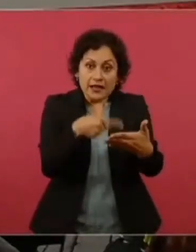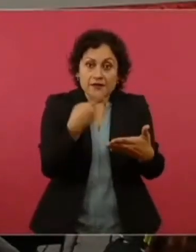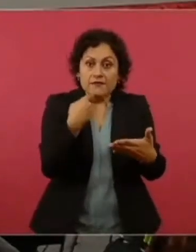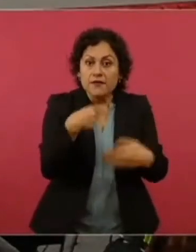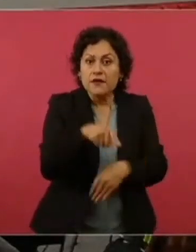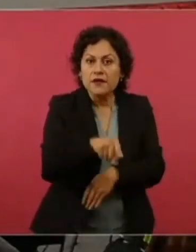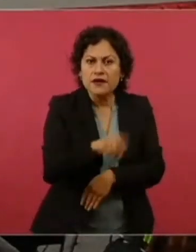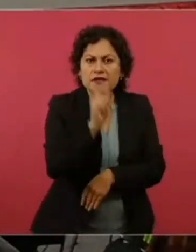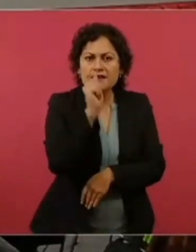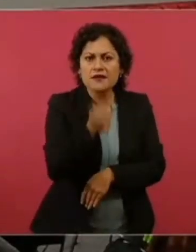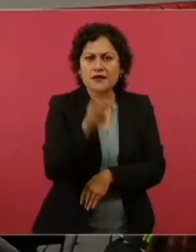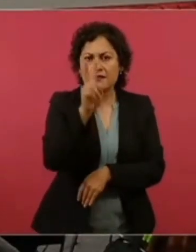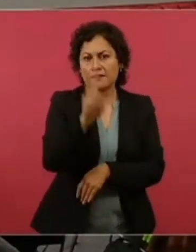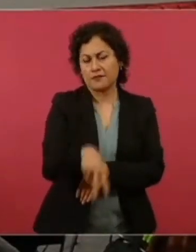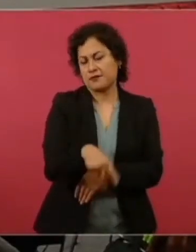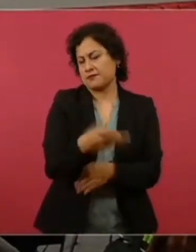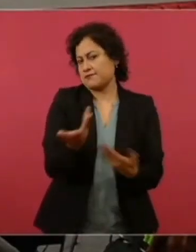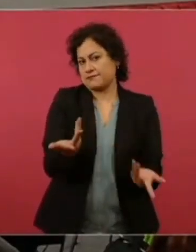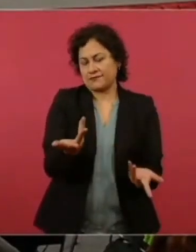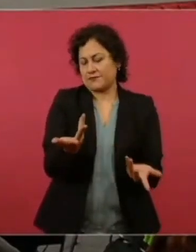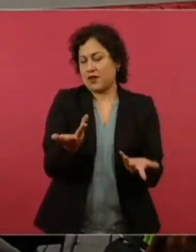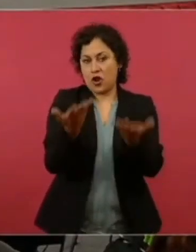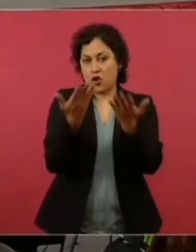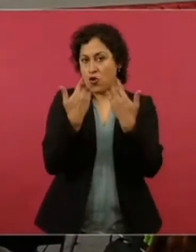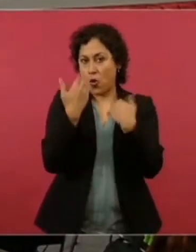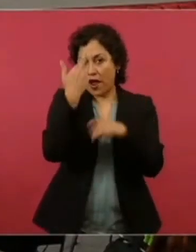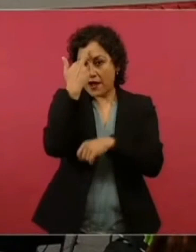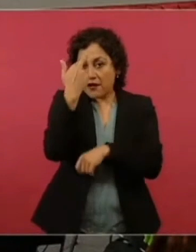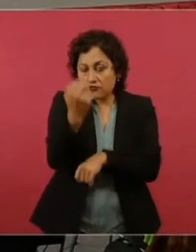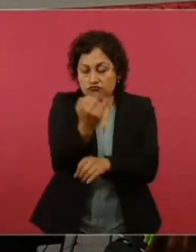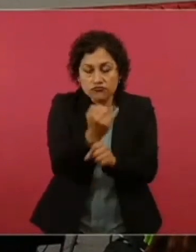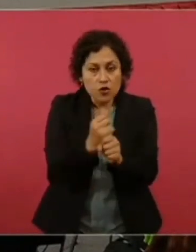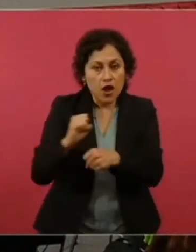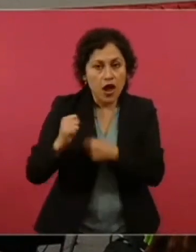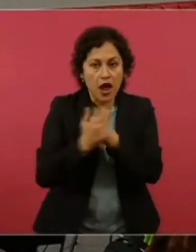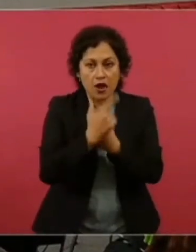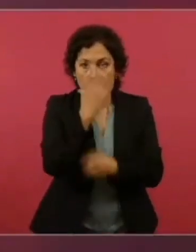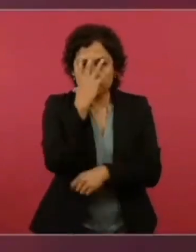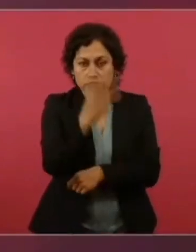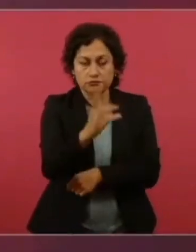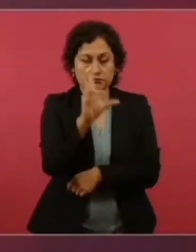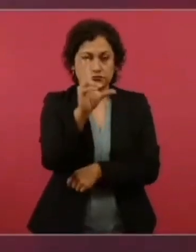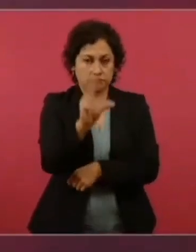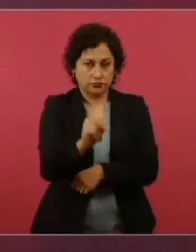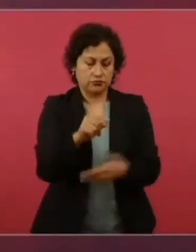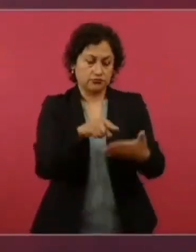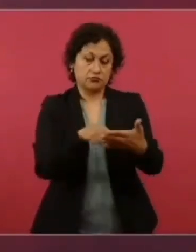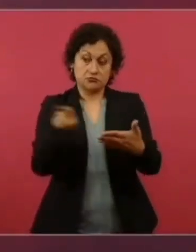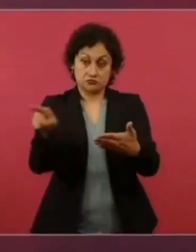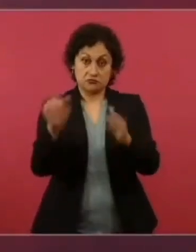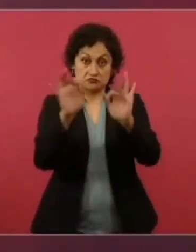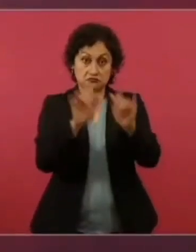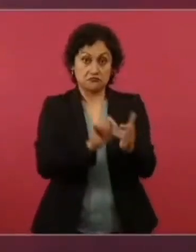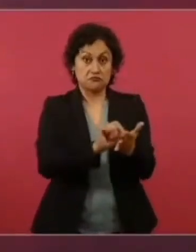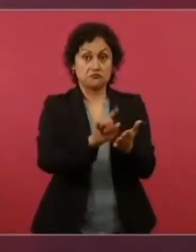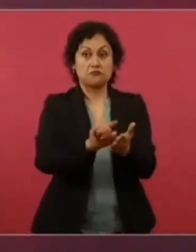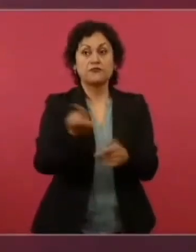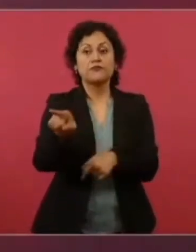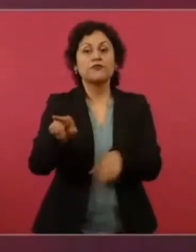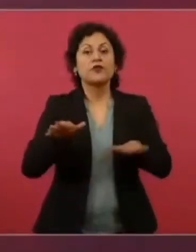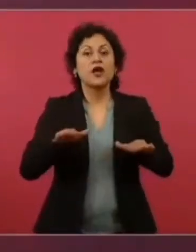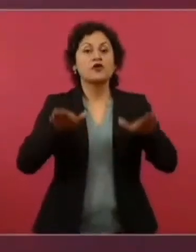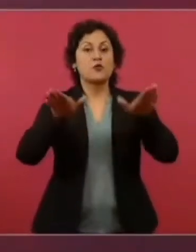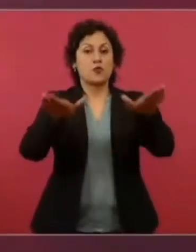realizó Ciro Gómez Leiva a través de su plataforma, autoridades del Aeropuerto Internacional de la Ciudad de México se pusieron en